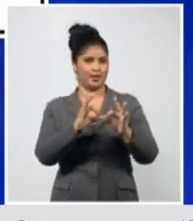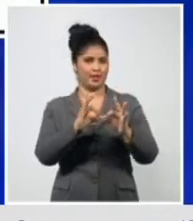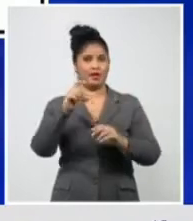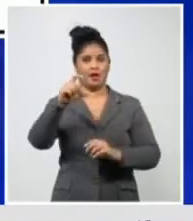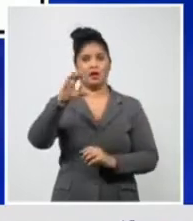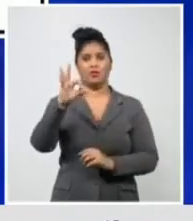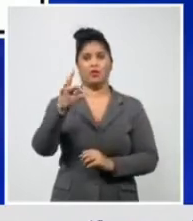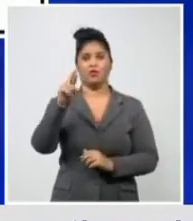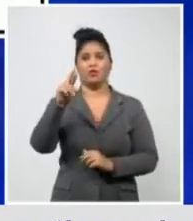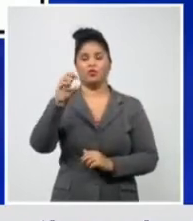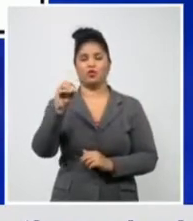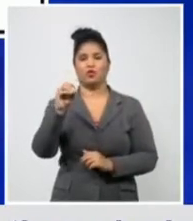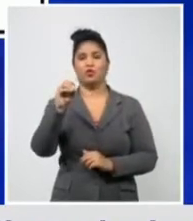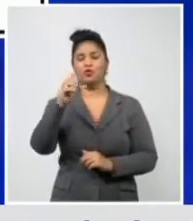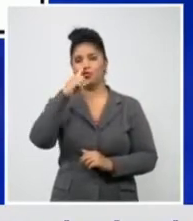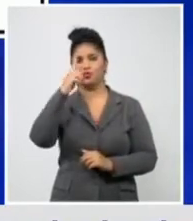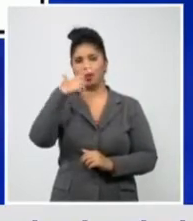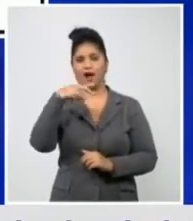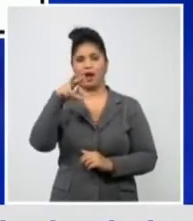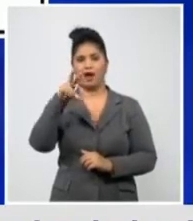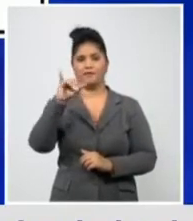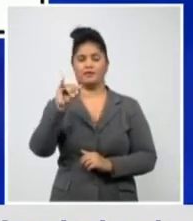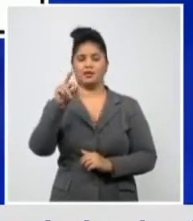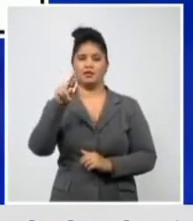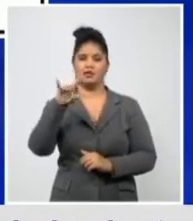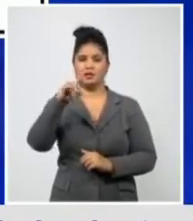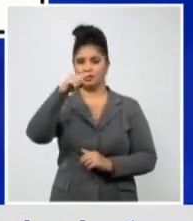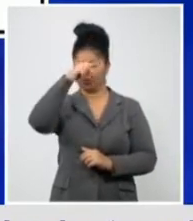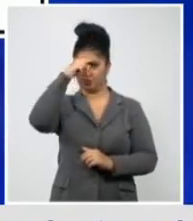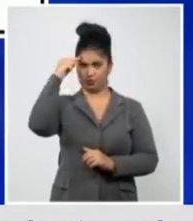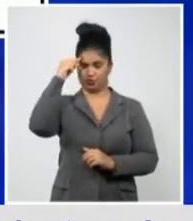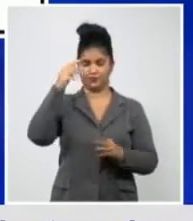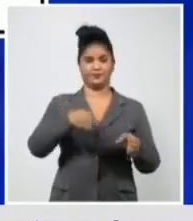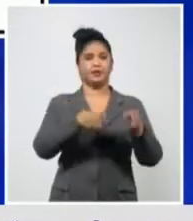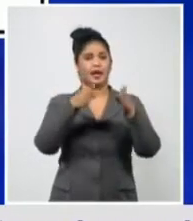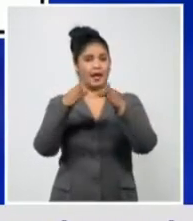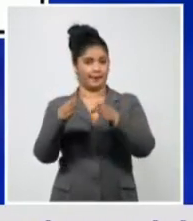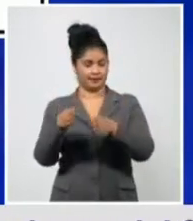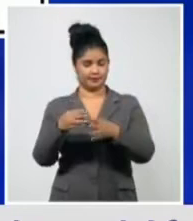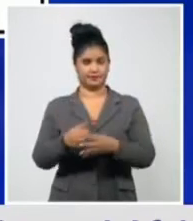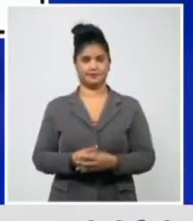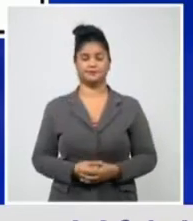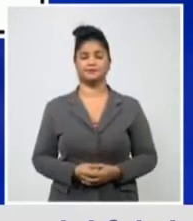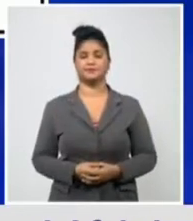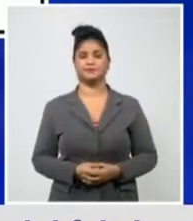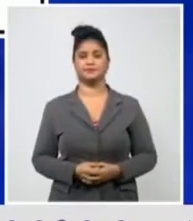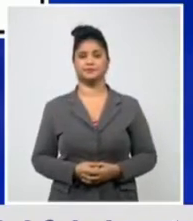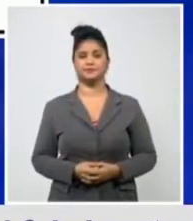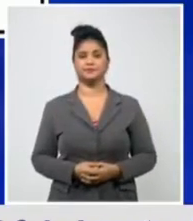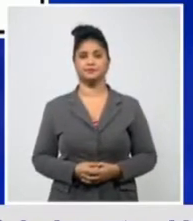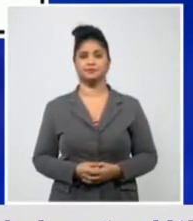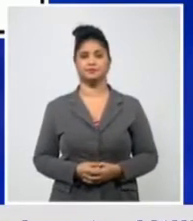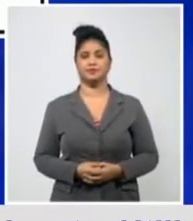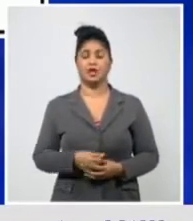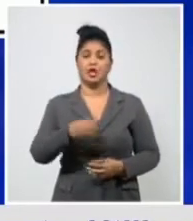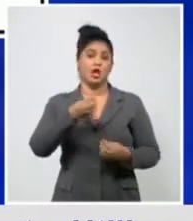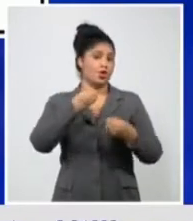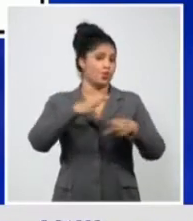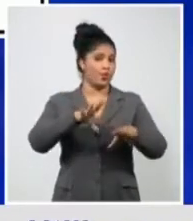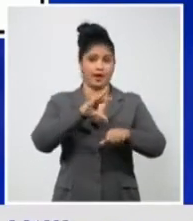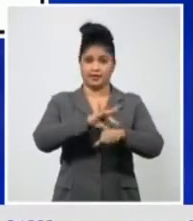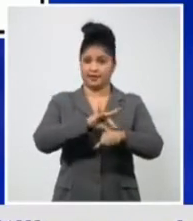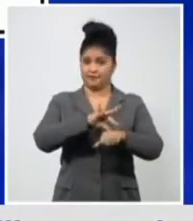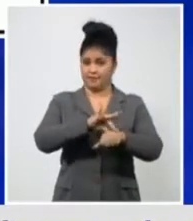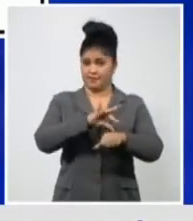formación de anticuerpos, que es lo que parte de la inmunidad en cualquier enfermedad, y en esta no es menos,